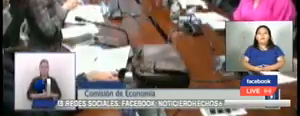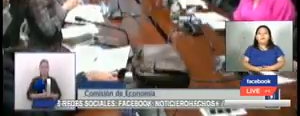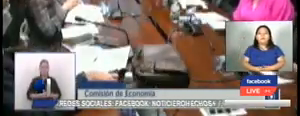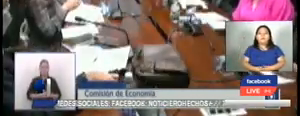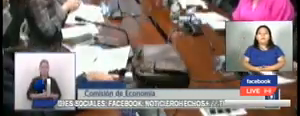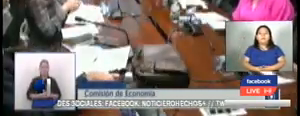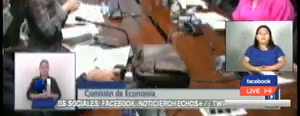Hechos.